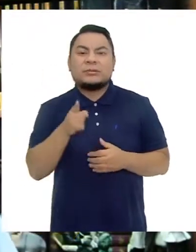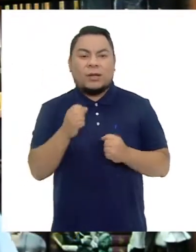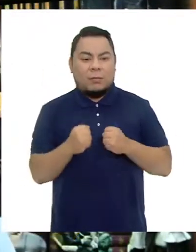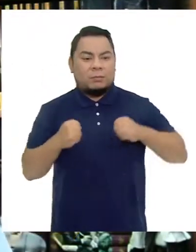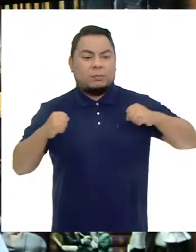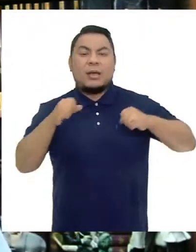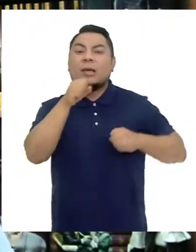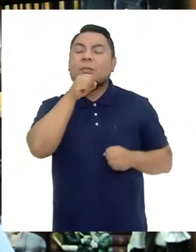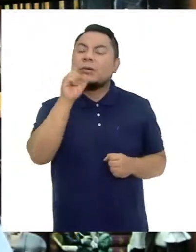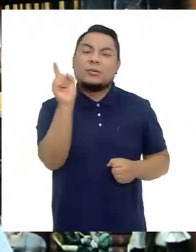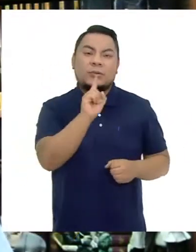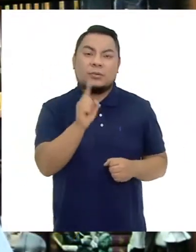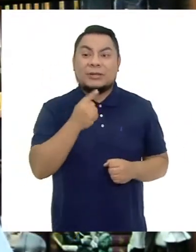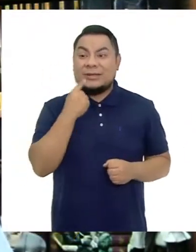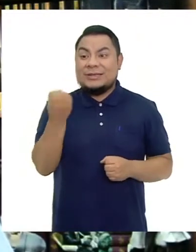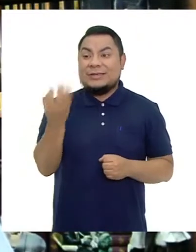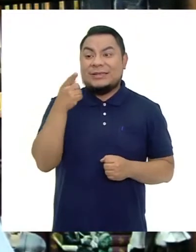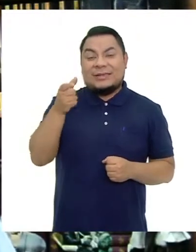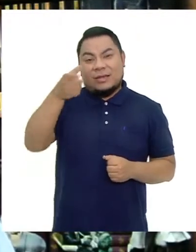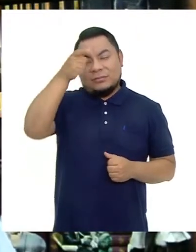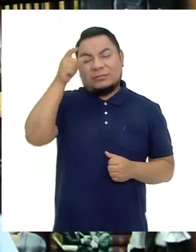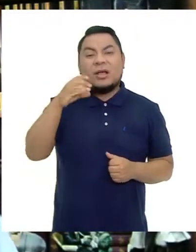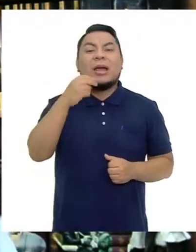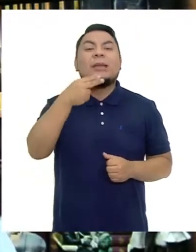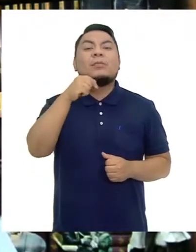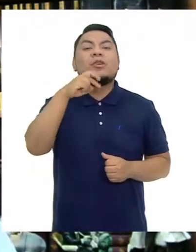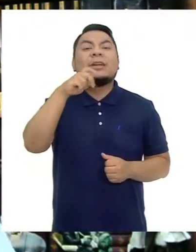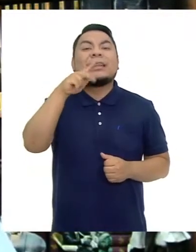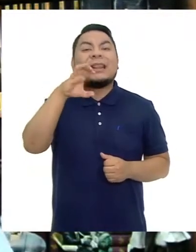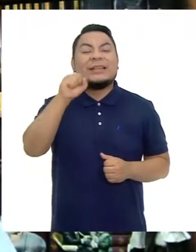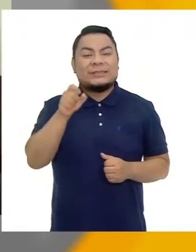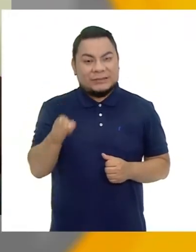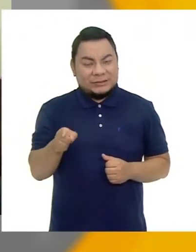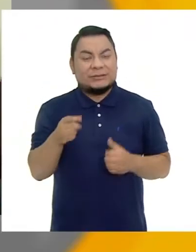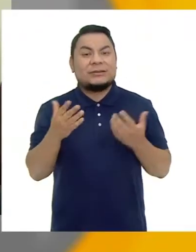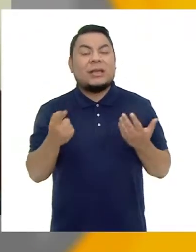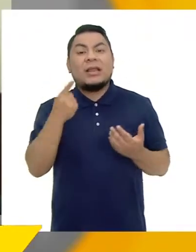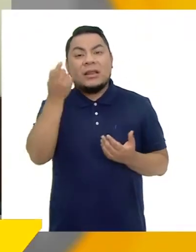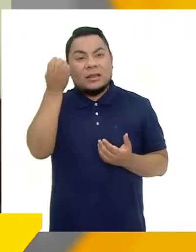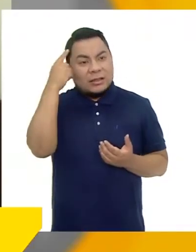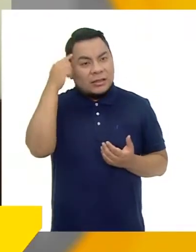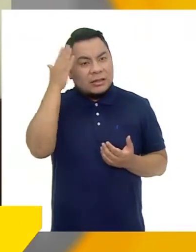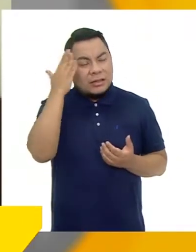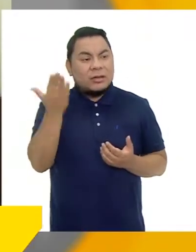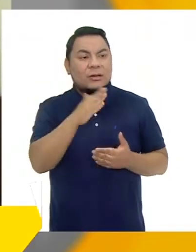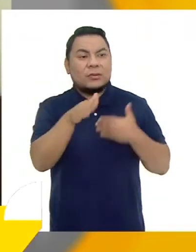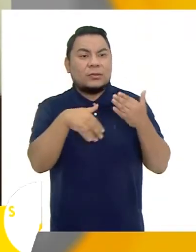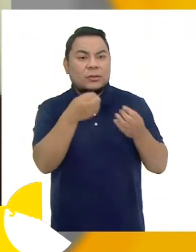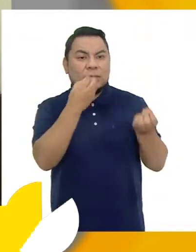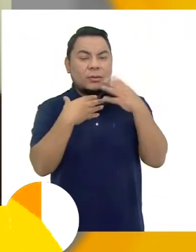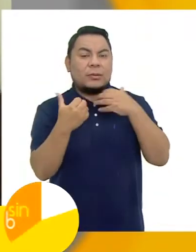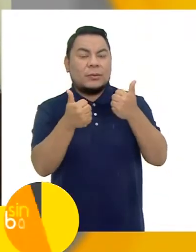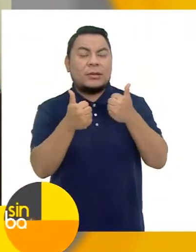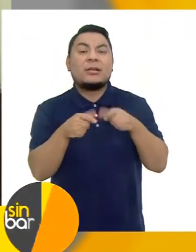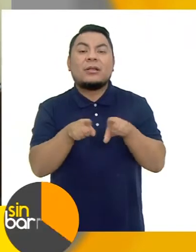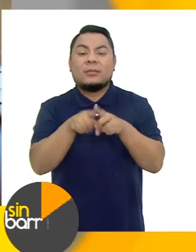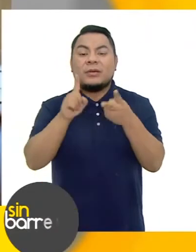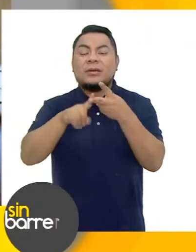Comenzamos Como decía Hipócrates Por el alimento Que es el medicamento Segundo Actividad física